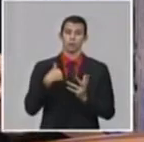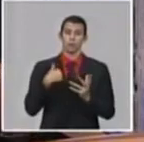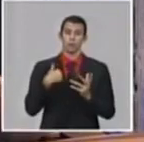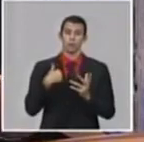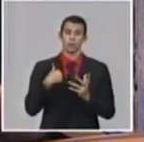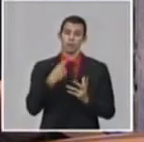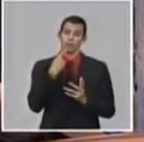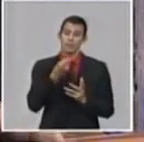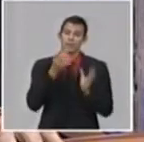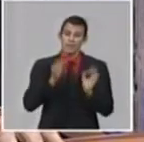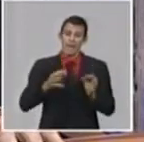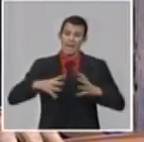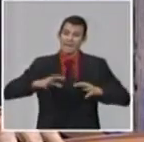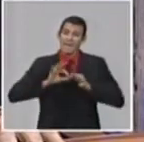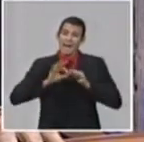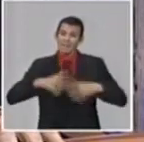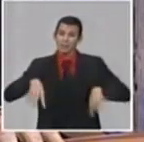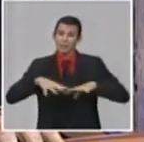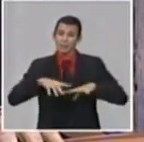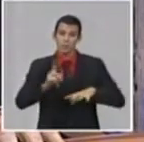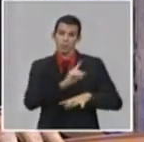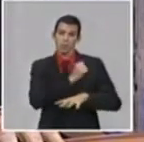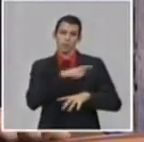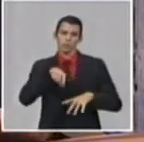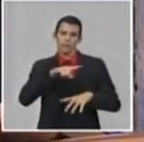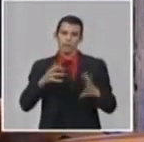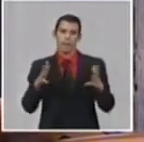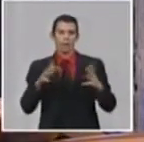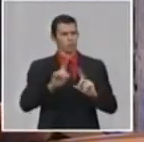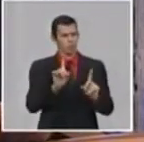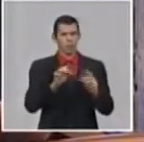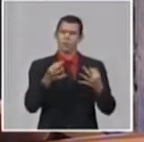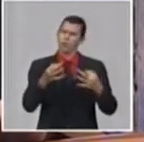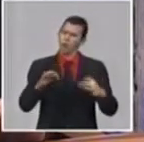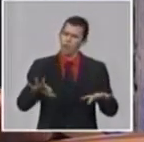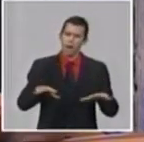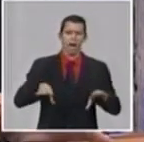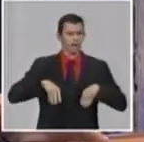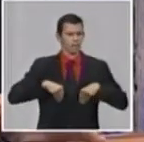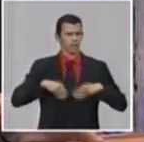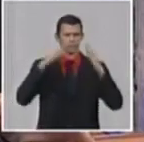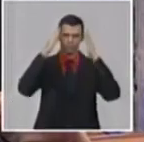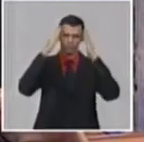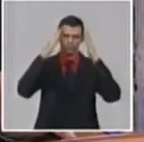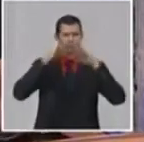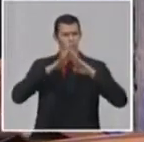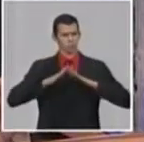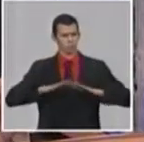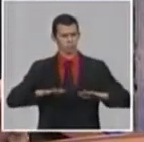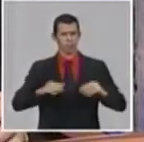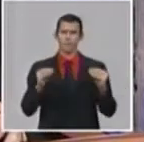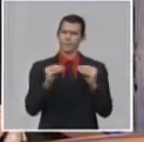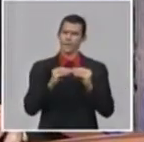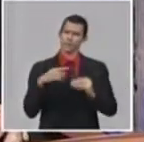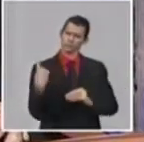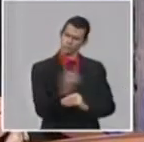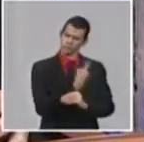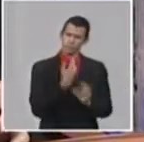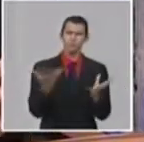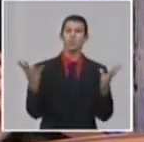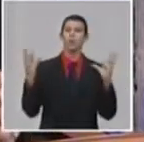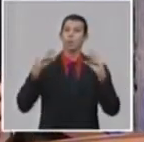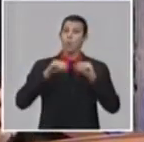la justa percepción de riesgo que requiere este momento. Esta es una batalla que tenemos que ganarla entre todos. Es una batalla que está dirigida